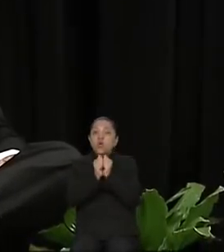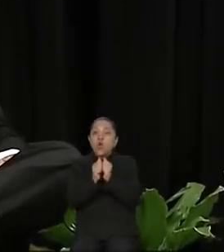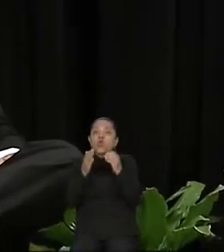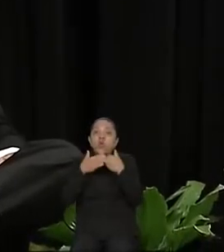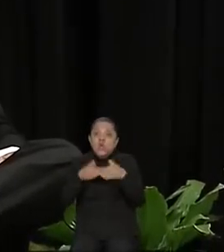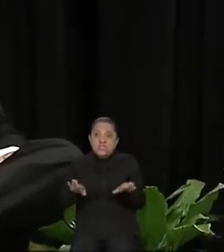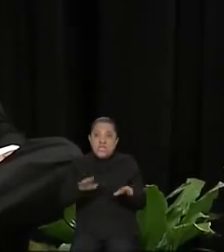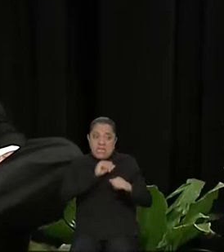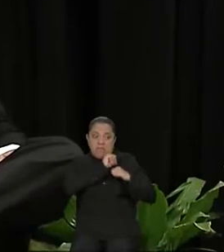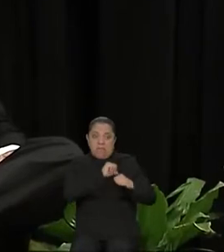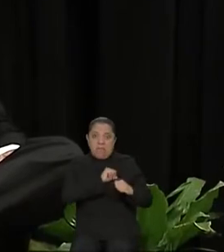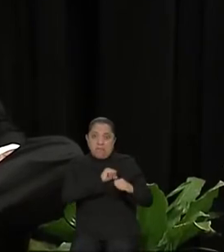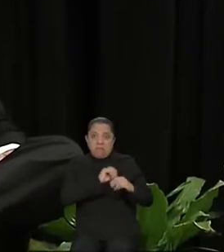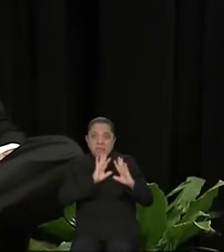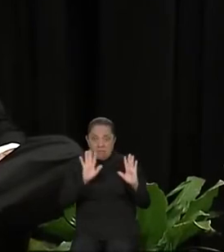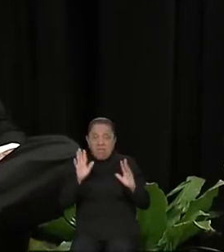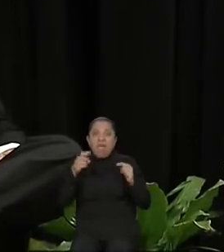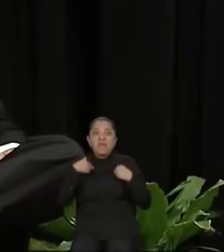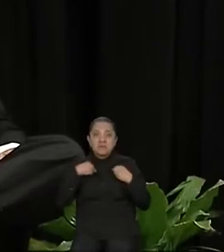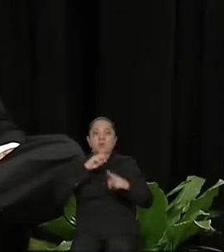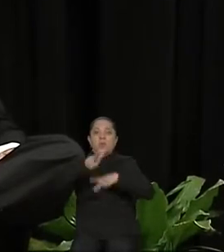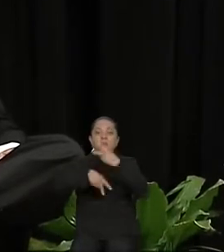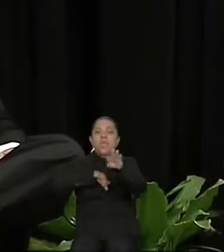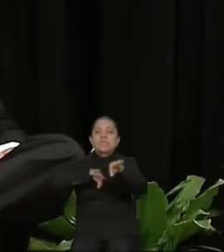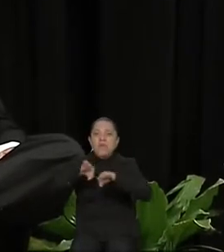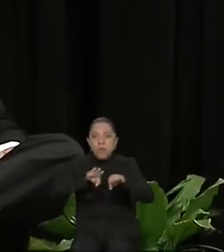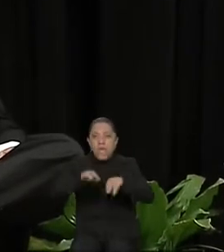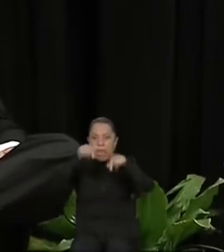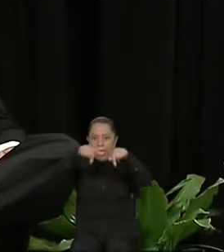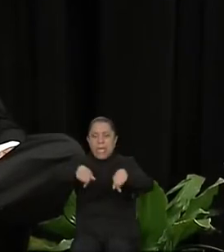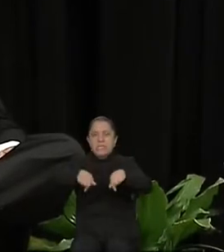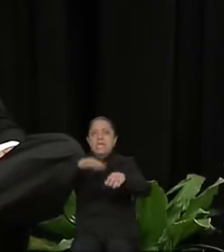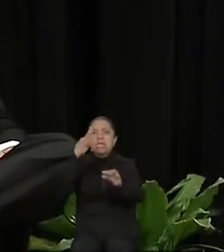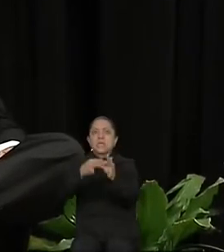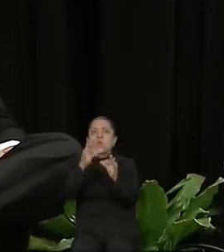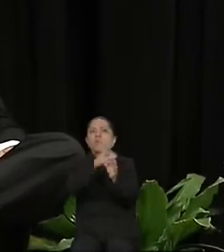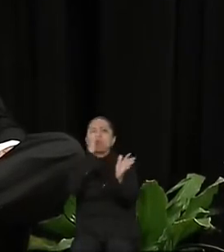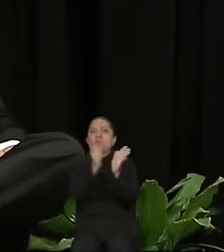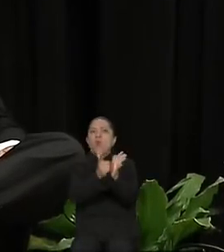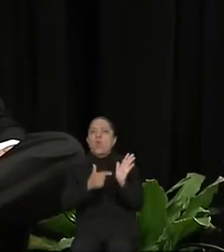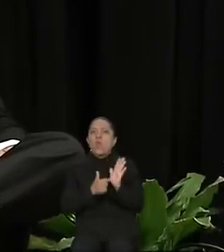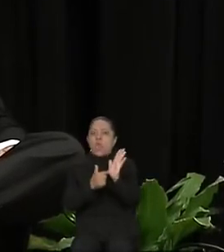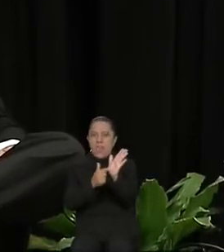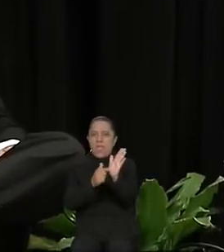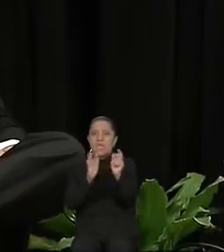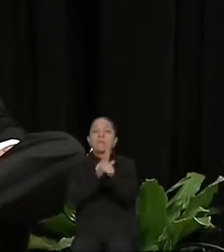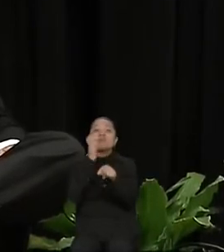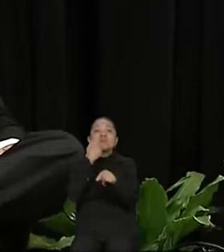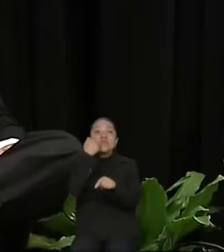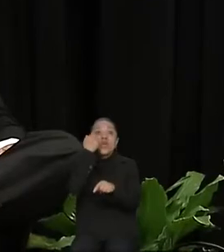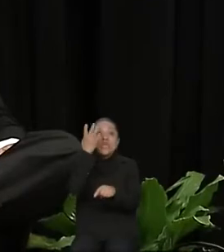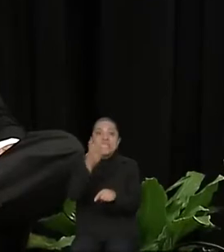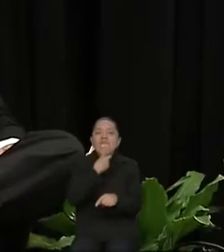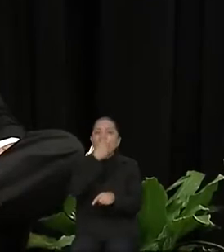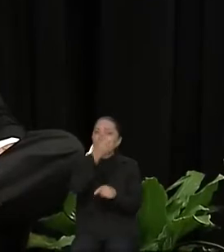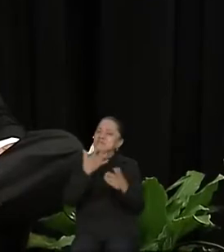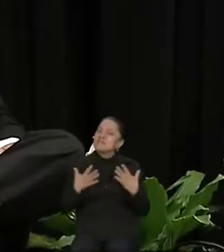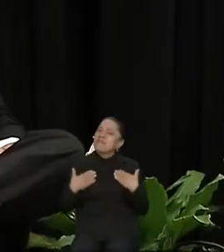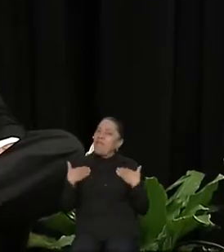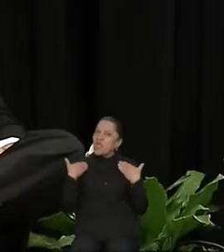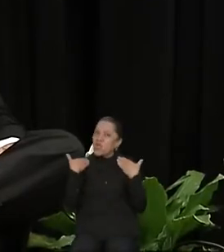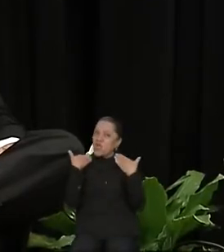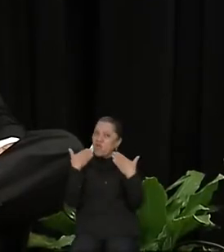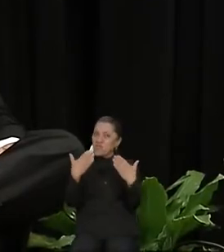cargo nos hemos presentado aquí para cumplir la ley. Es por ello que quiero dejarles esta confianza, esta certeza.